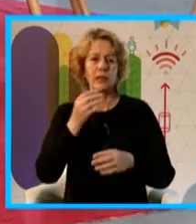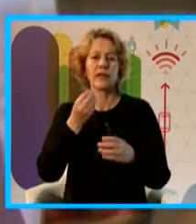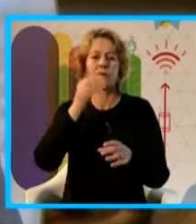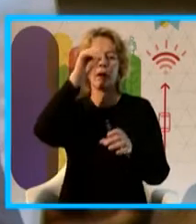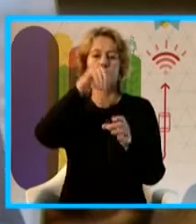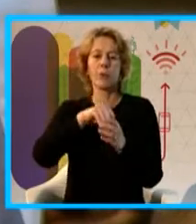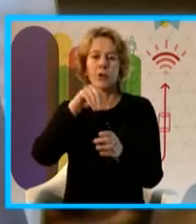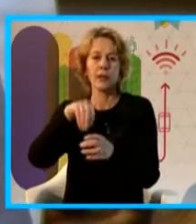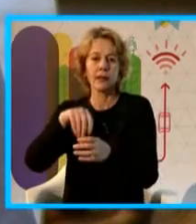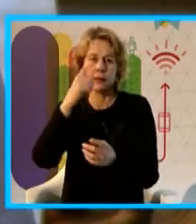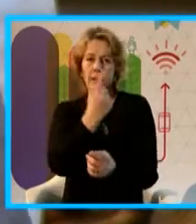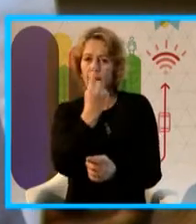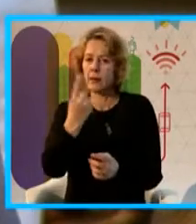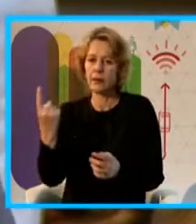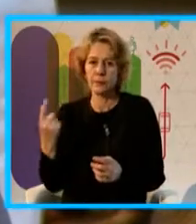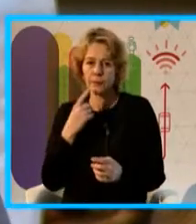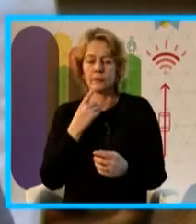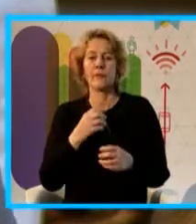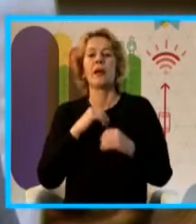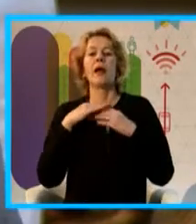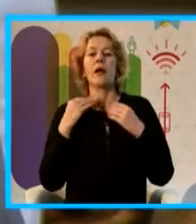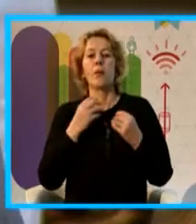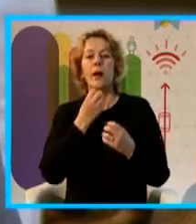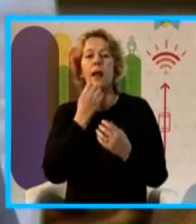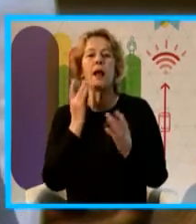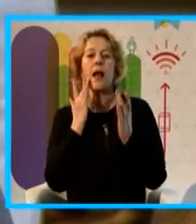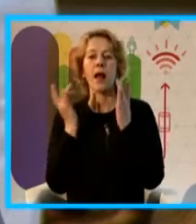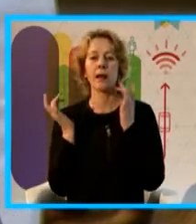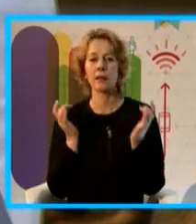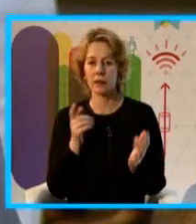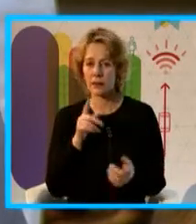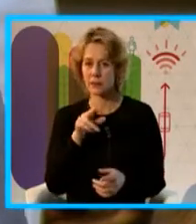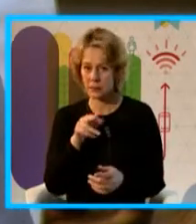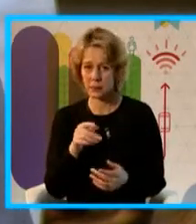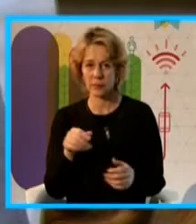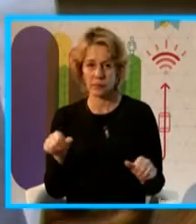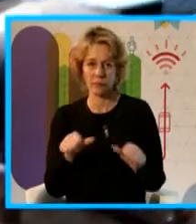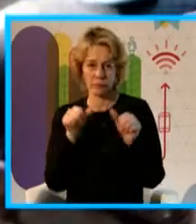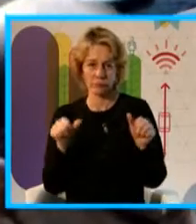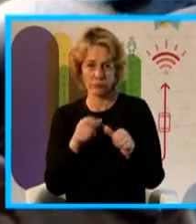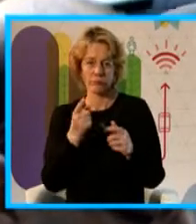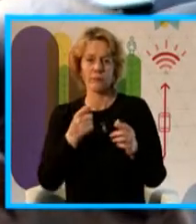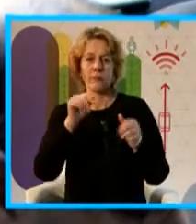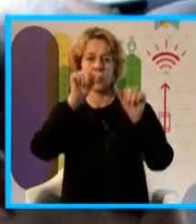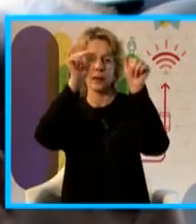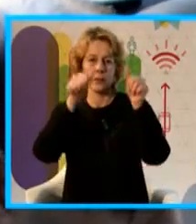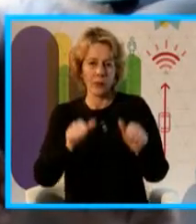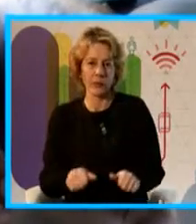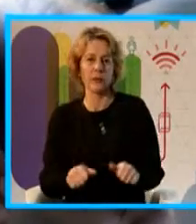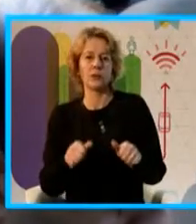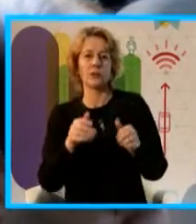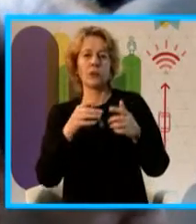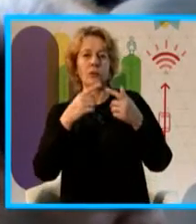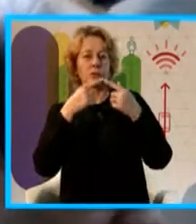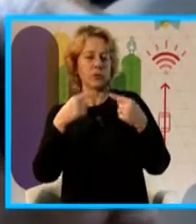Se está trabajando con la Escuela de Bellas Artes con el tema de las esculturas para que de alguna